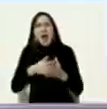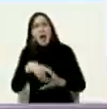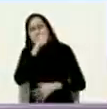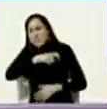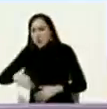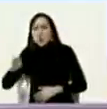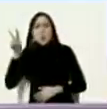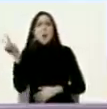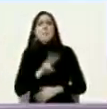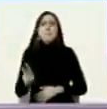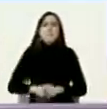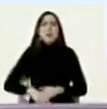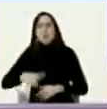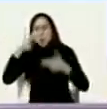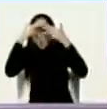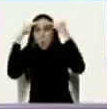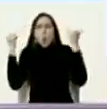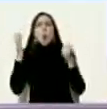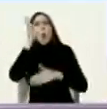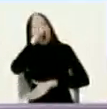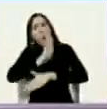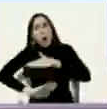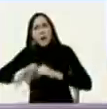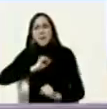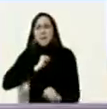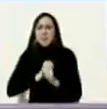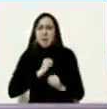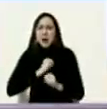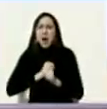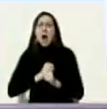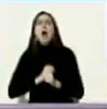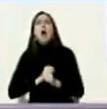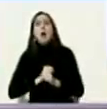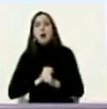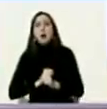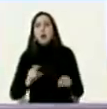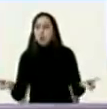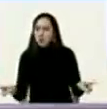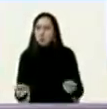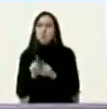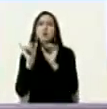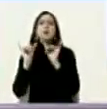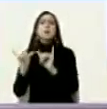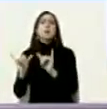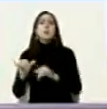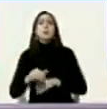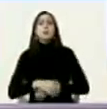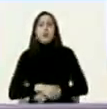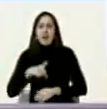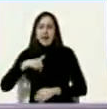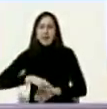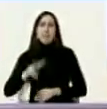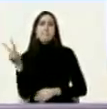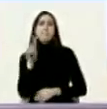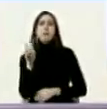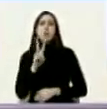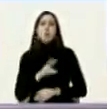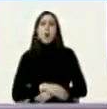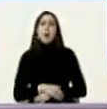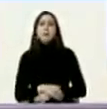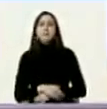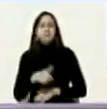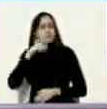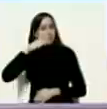humilde trabajadora noble como es la población de nuestro país nuestro